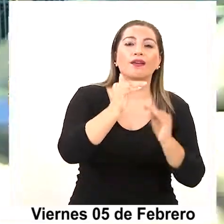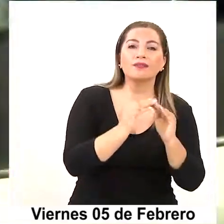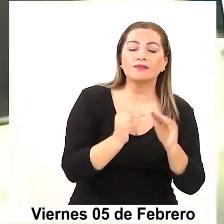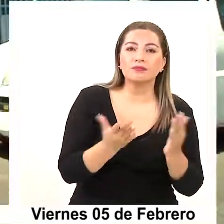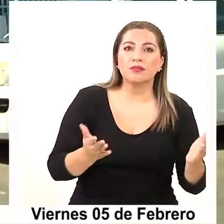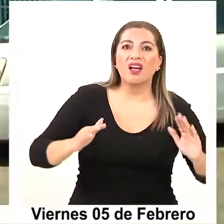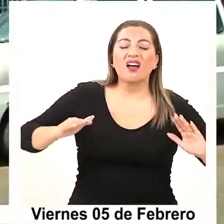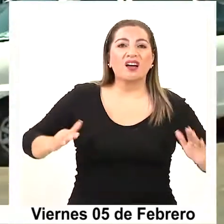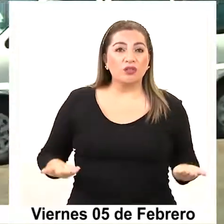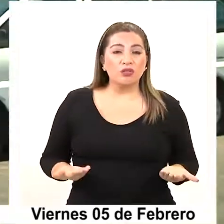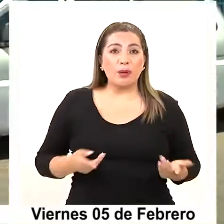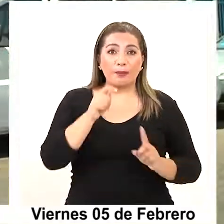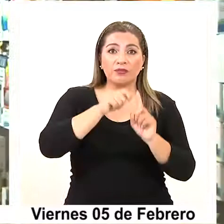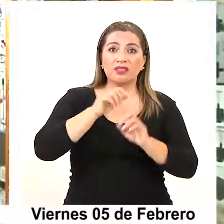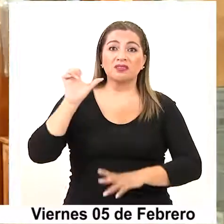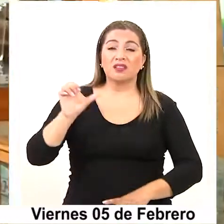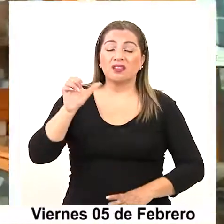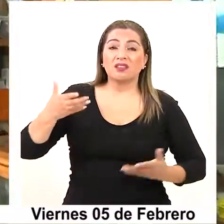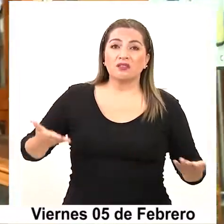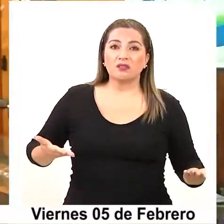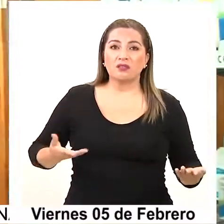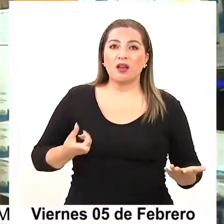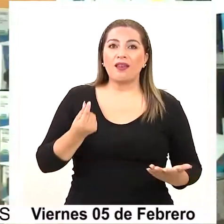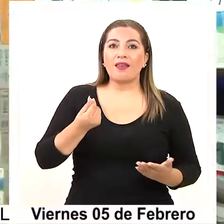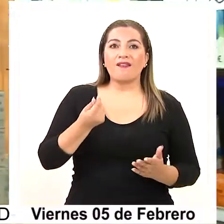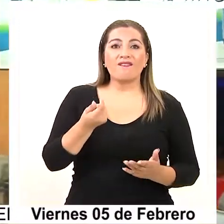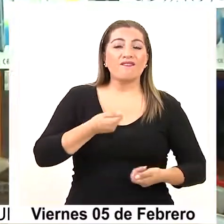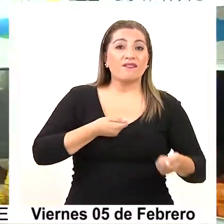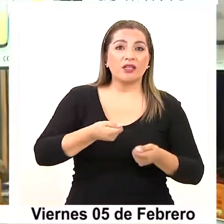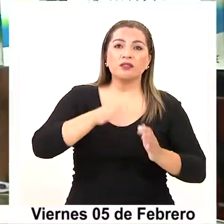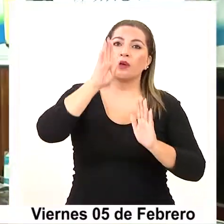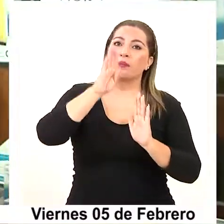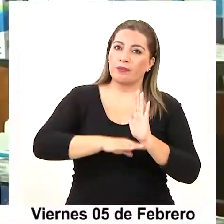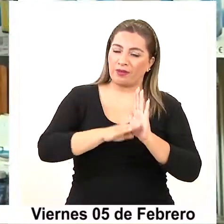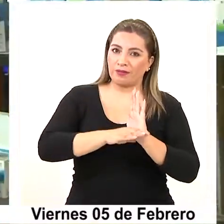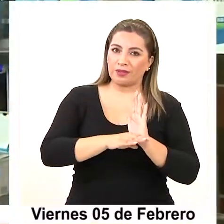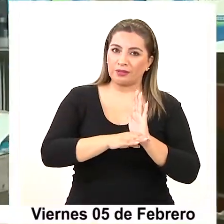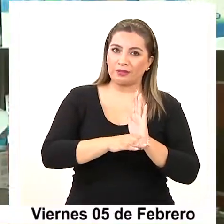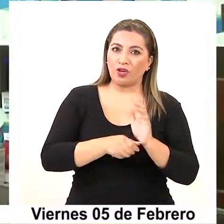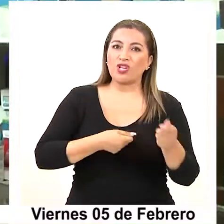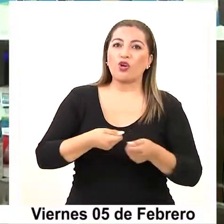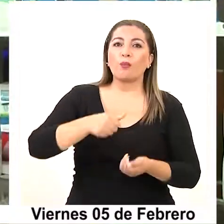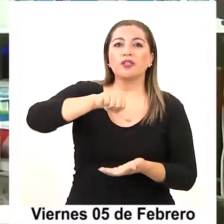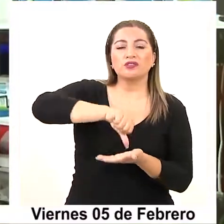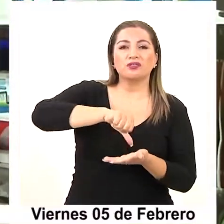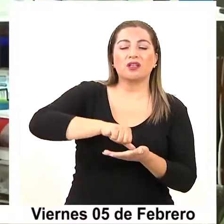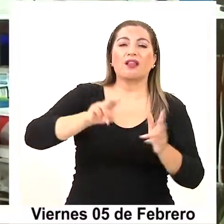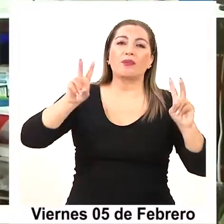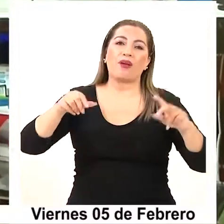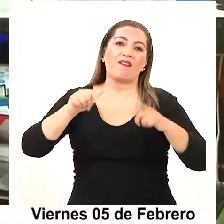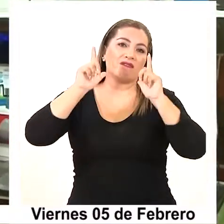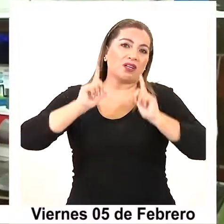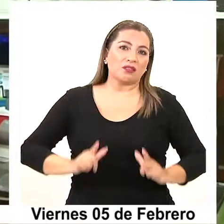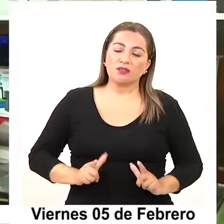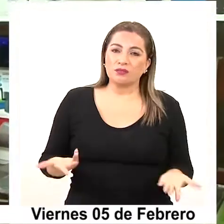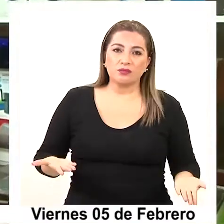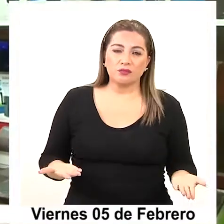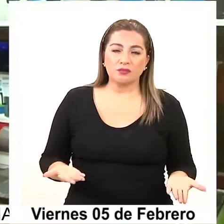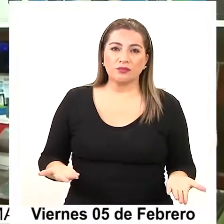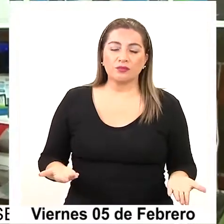pero ahora en enero de por sí las ventas bajan en el comercio establecido, por el tema de las vacaciones, que se yo.